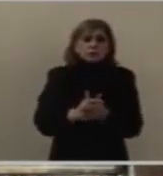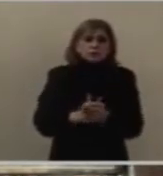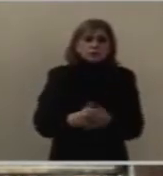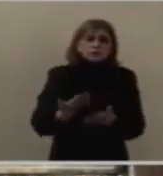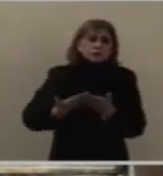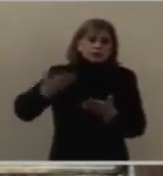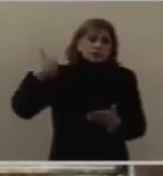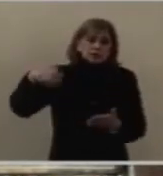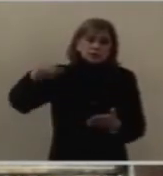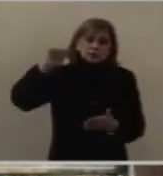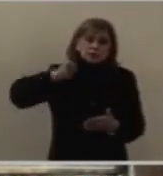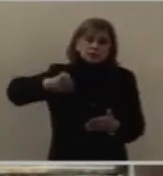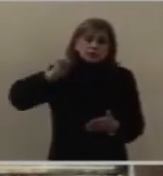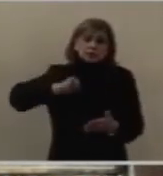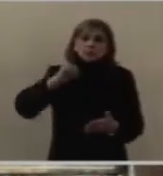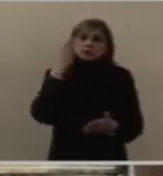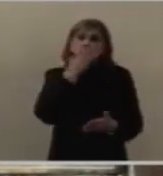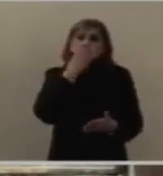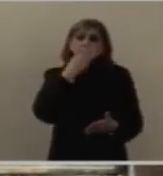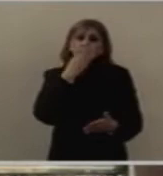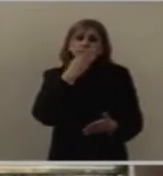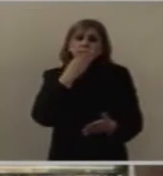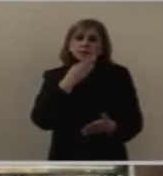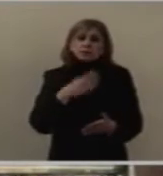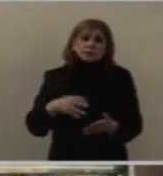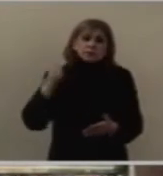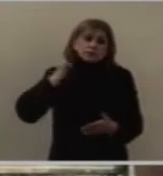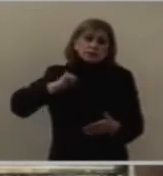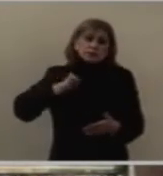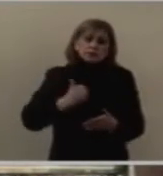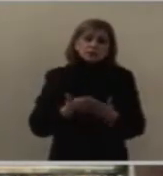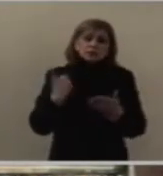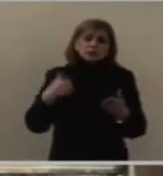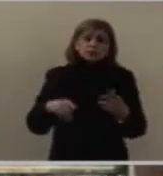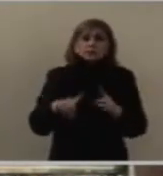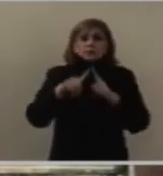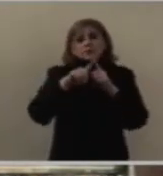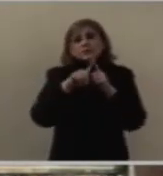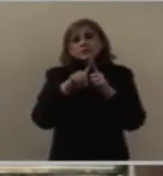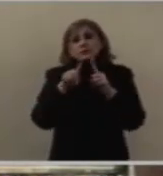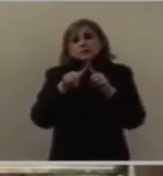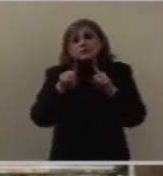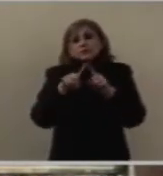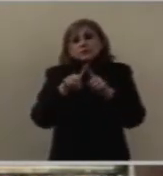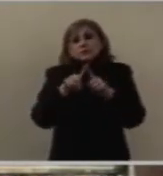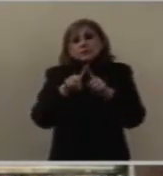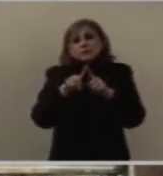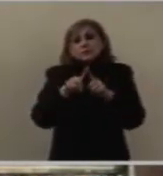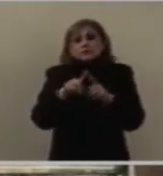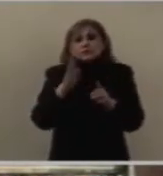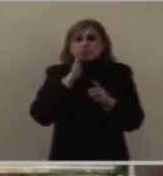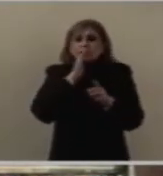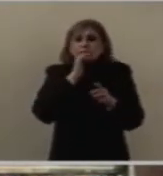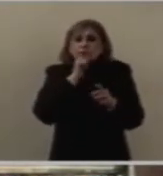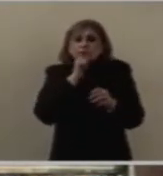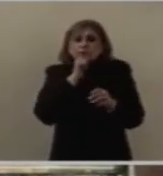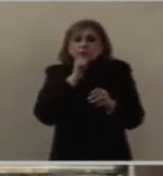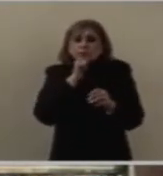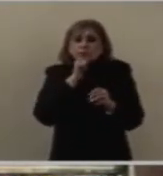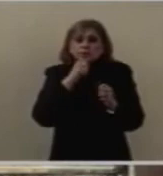Testamento están de tal modo ensamblados que no se pueden separar.